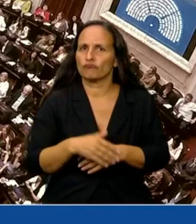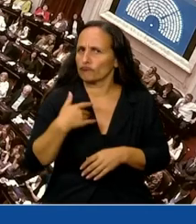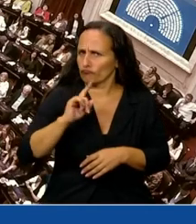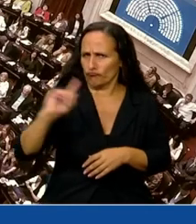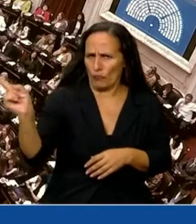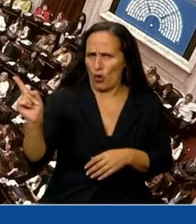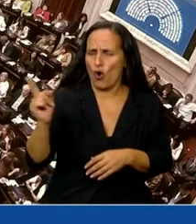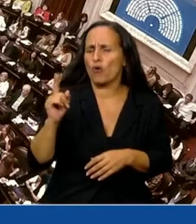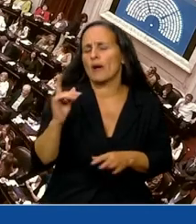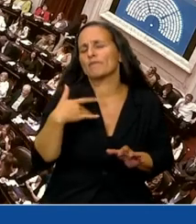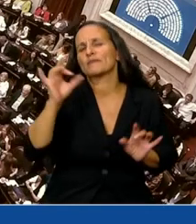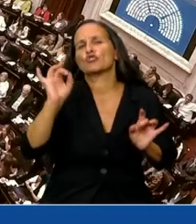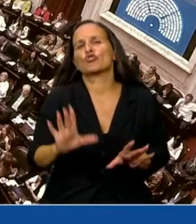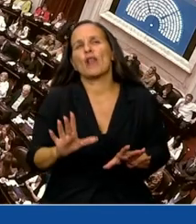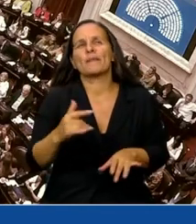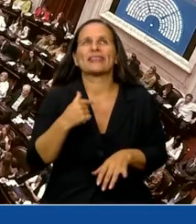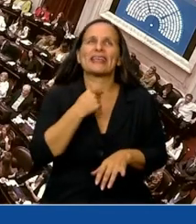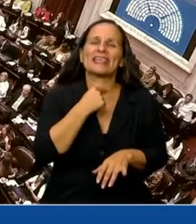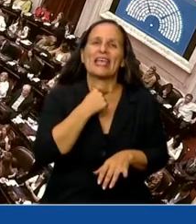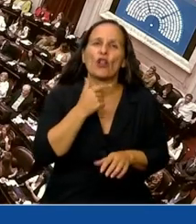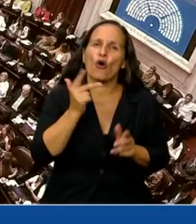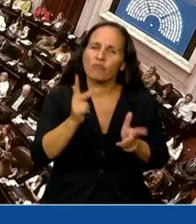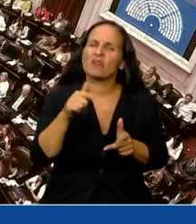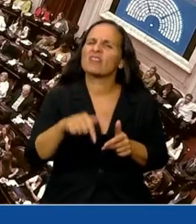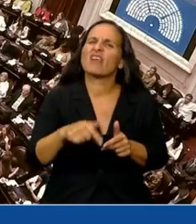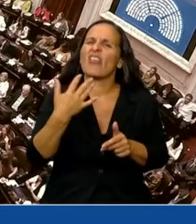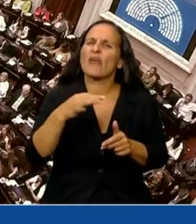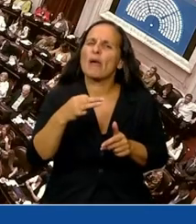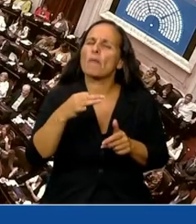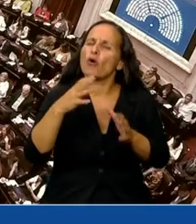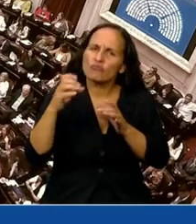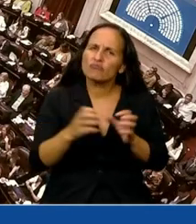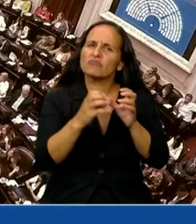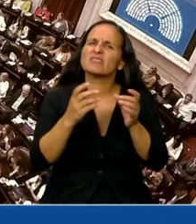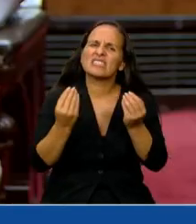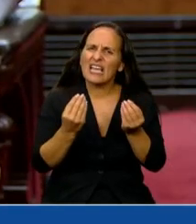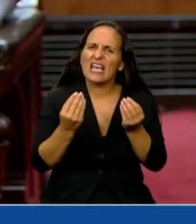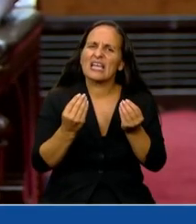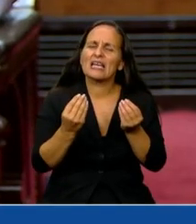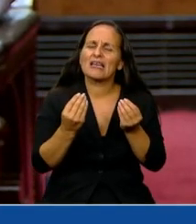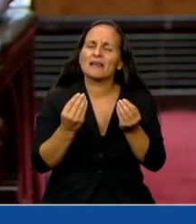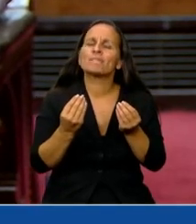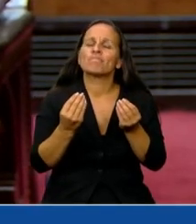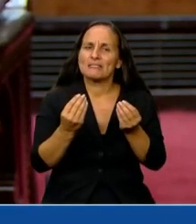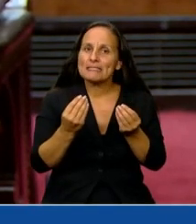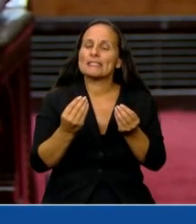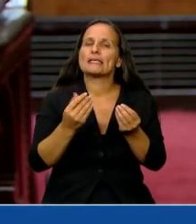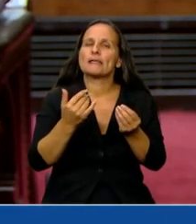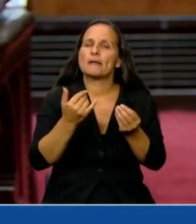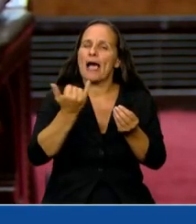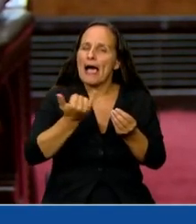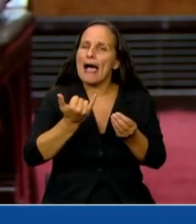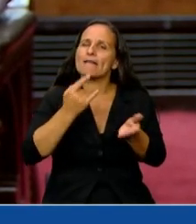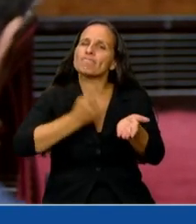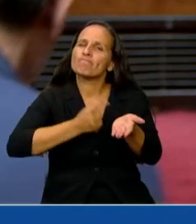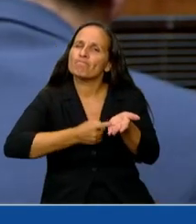No, solo para ratificar, digamos, lo que tenemos que discutir también, si todas las medidas que modifican